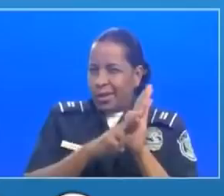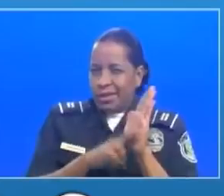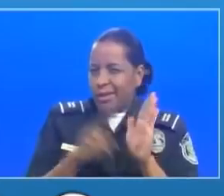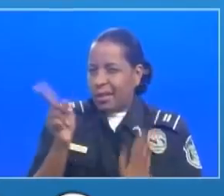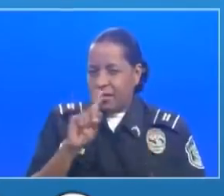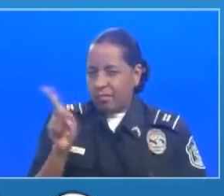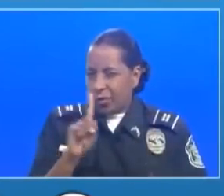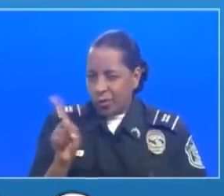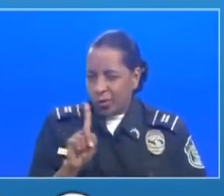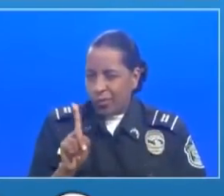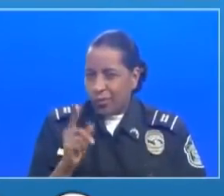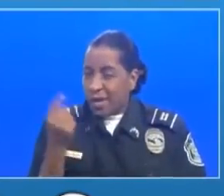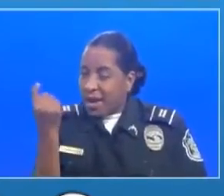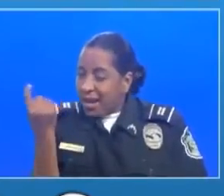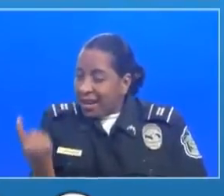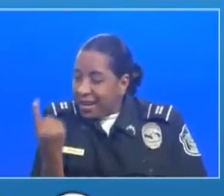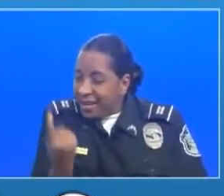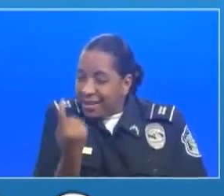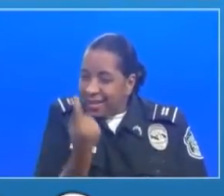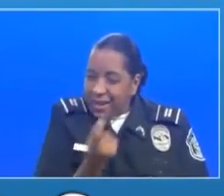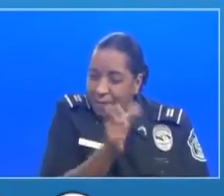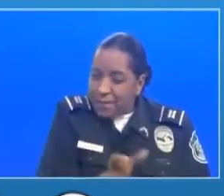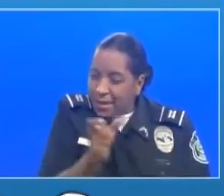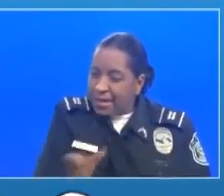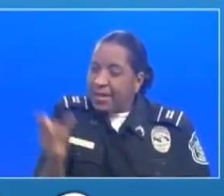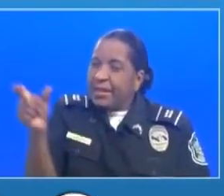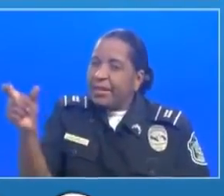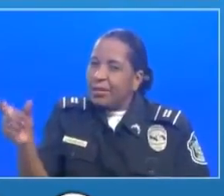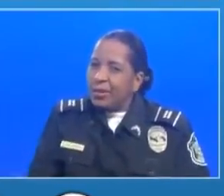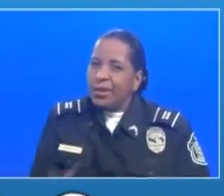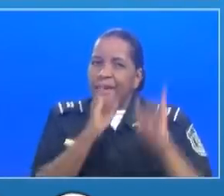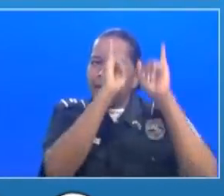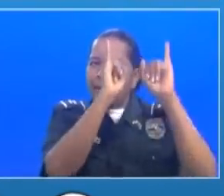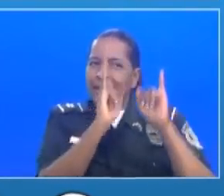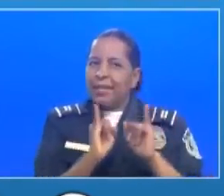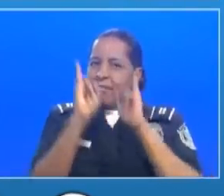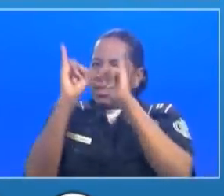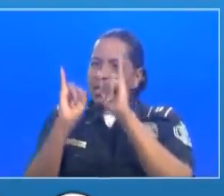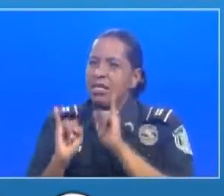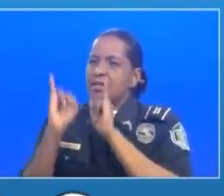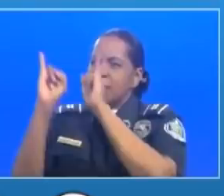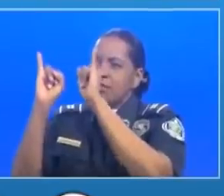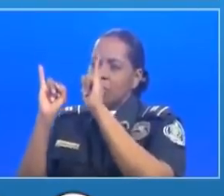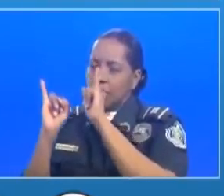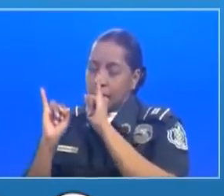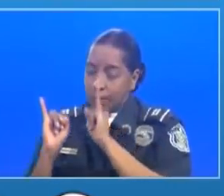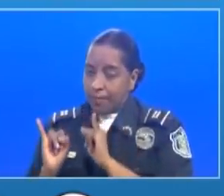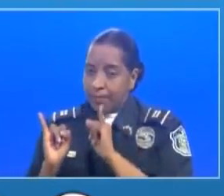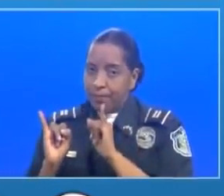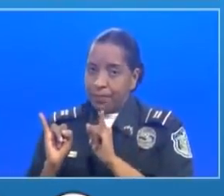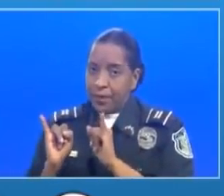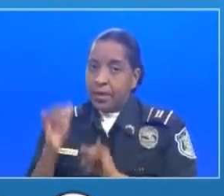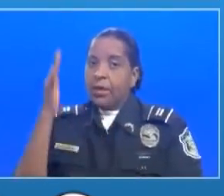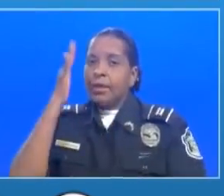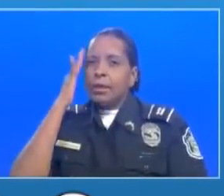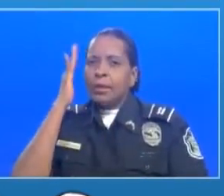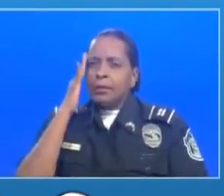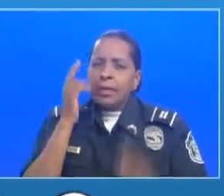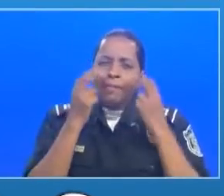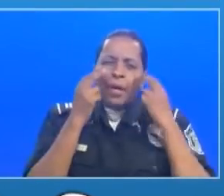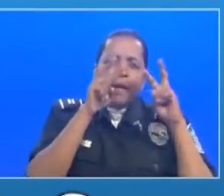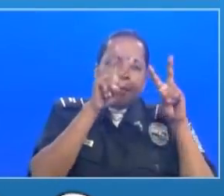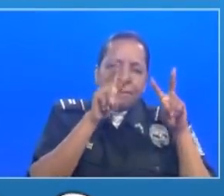cada persona cada institución cada momento se valora de